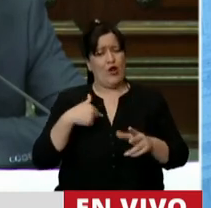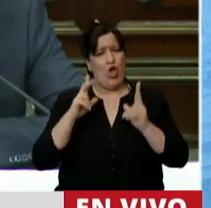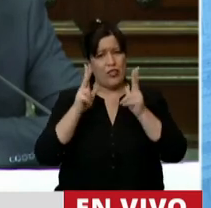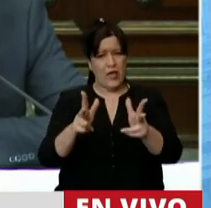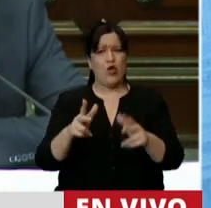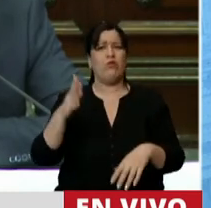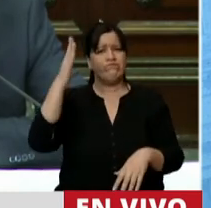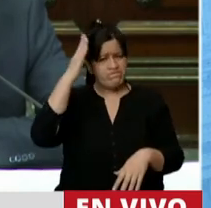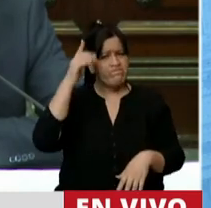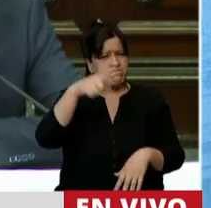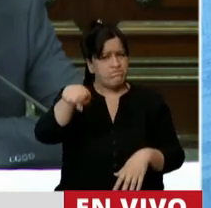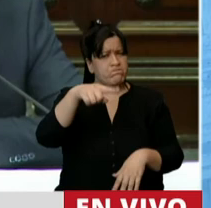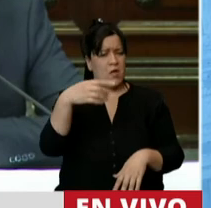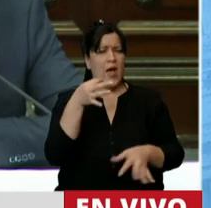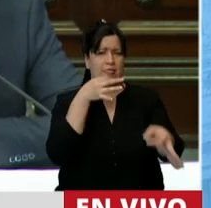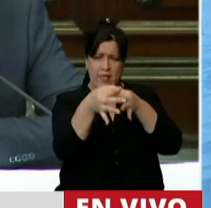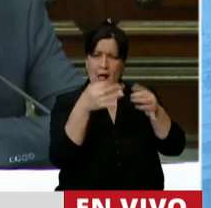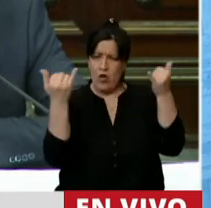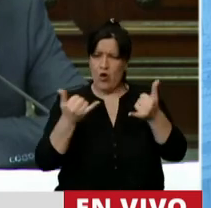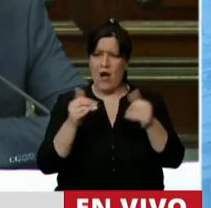con la capacidad de diálogo que tenemos nosotros.